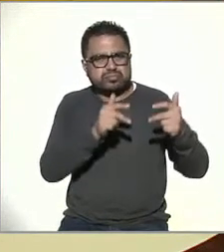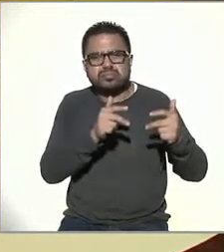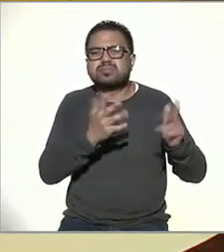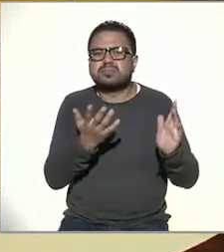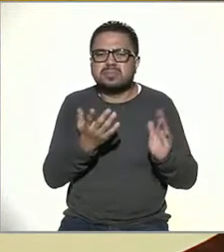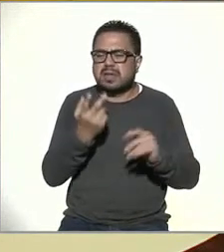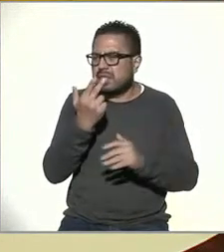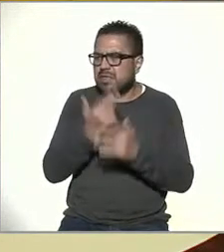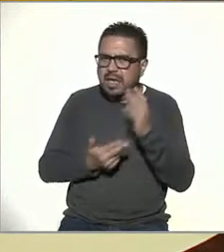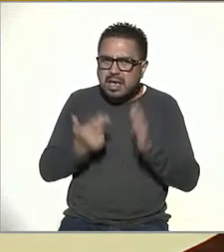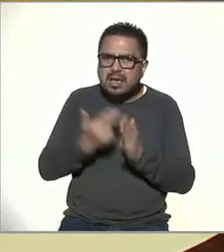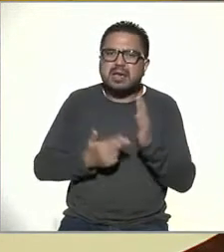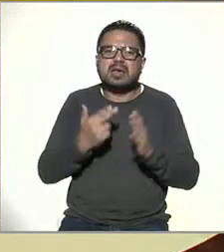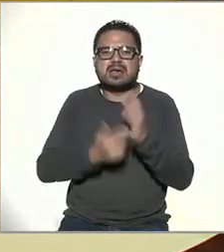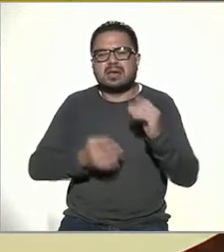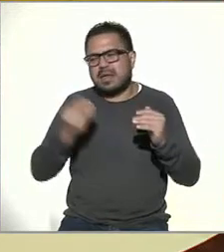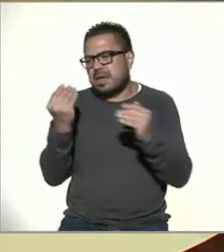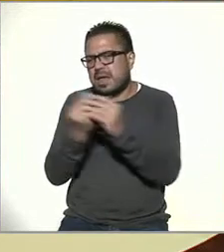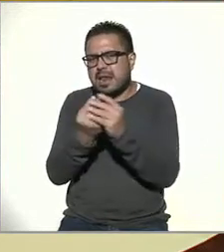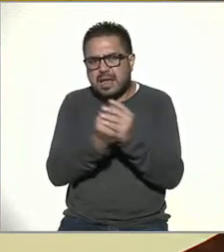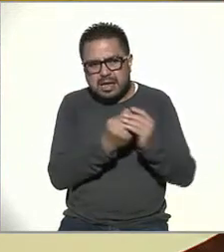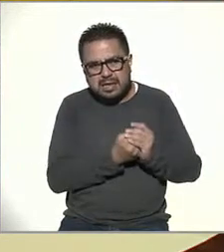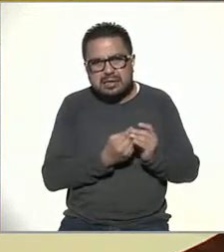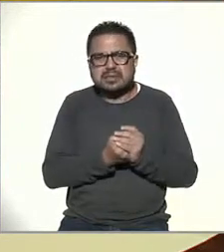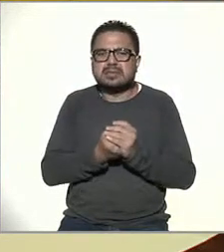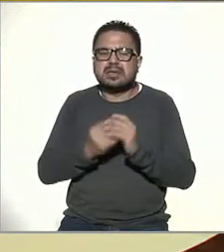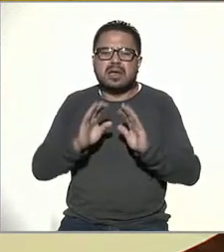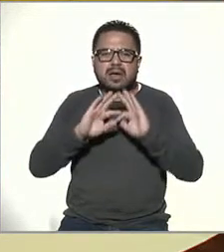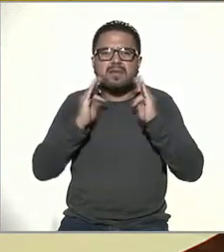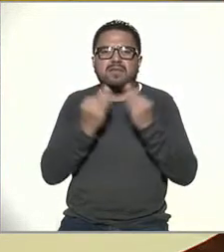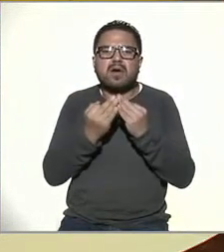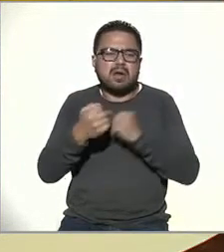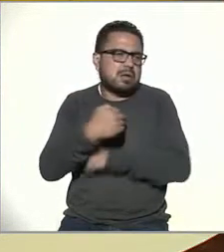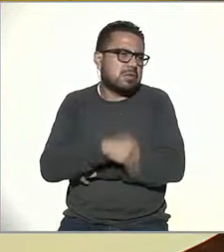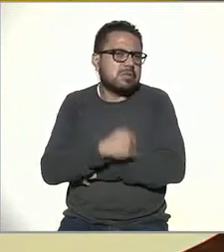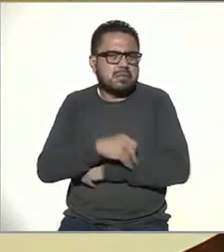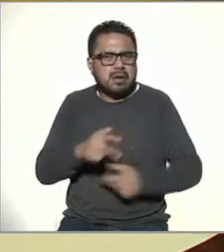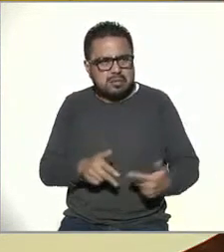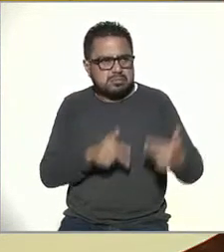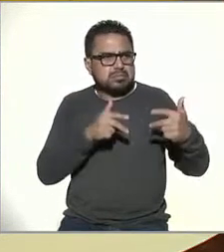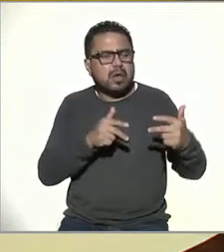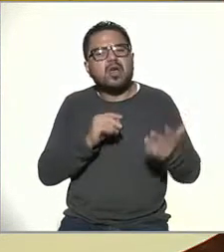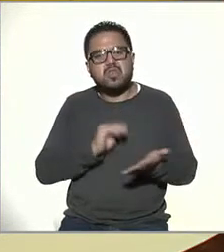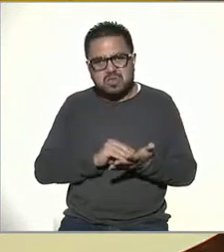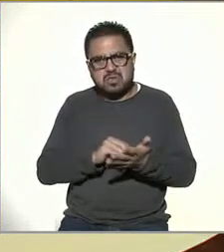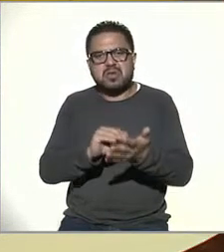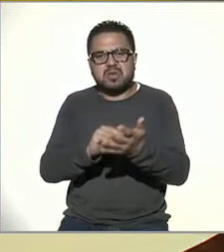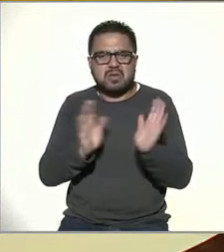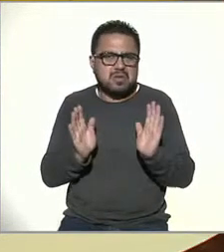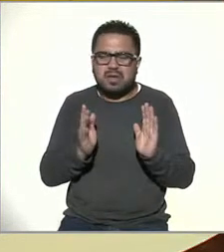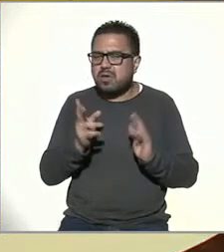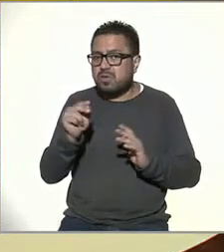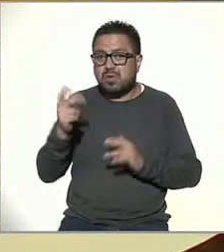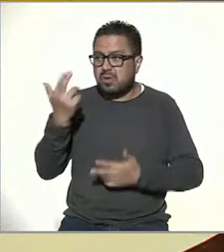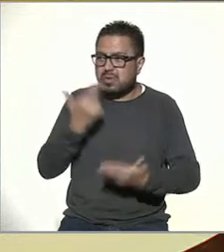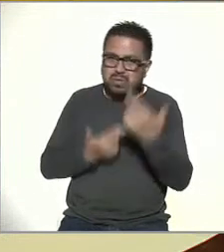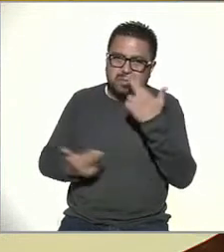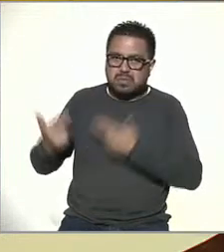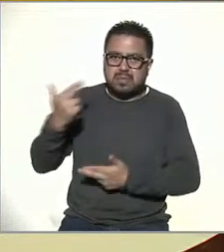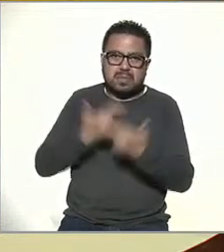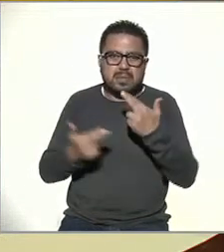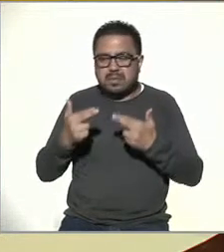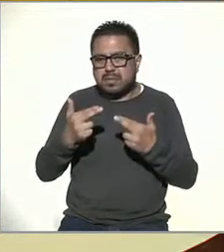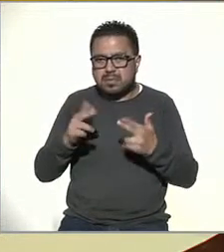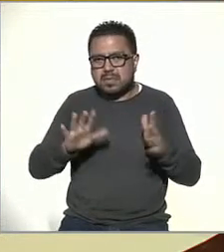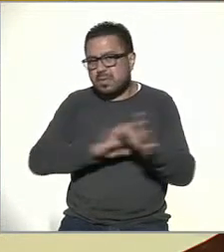¿Cuántos talleres? ¿Cuántas clases? La modalidad híbrida, pues, sigue existiendo, está existiendo. O sea, no hemos regresado, pues,